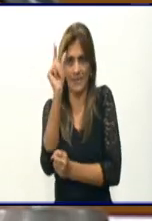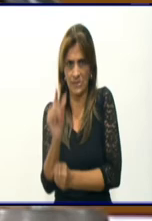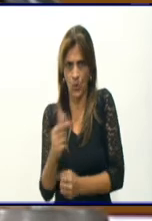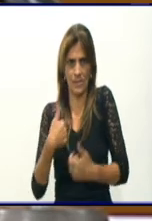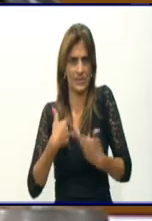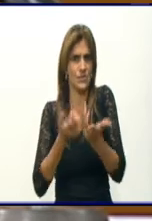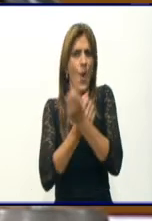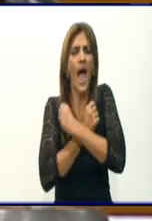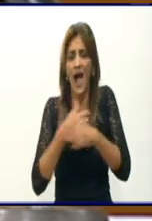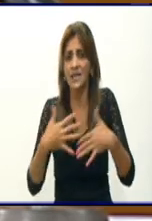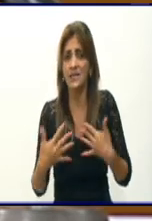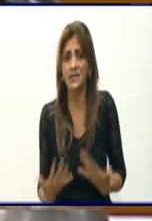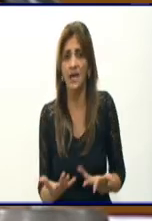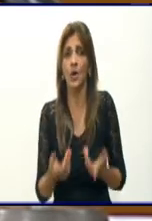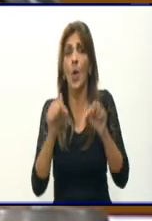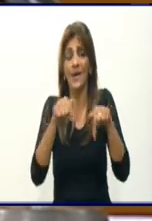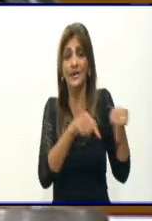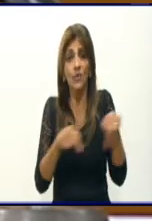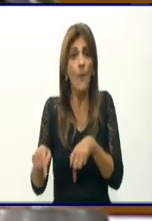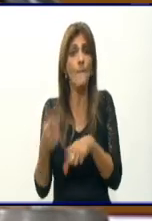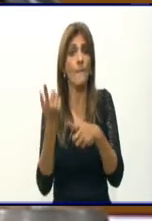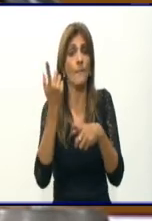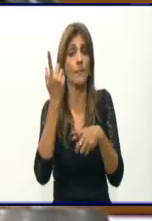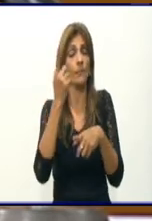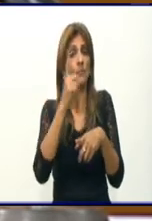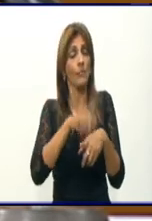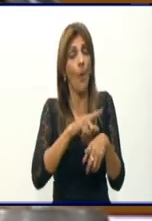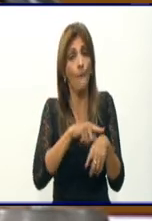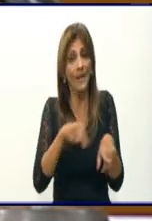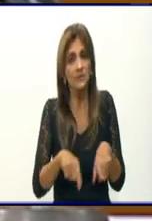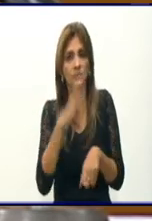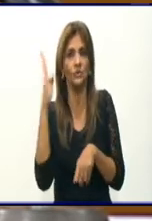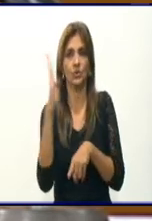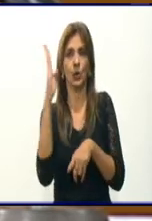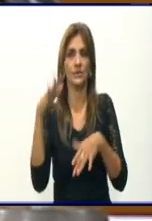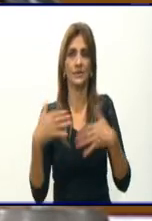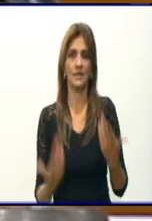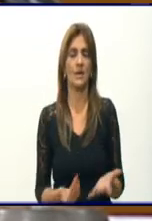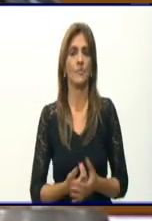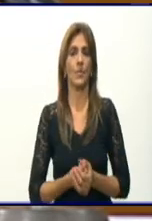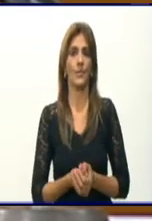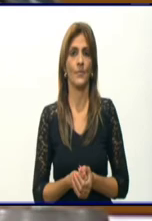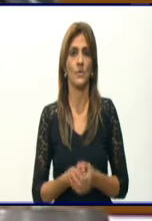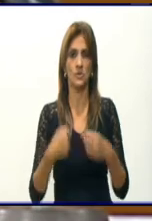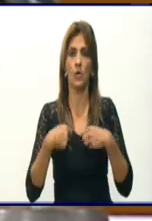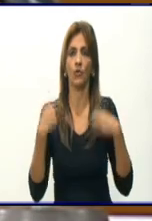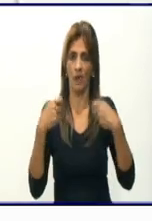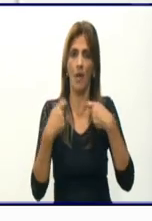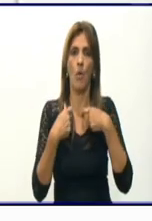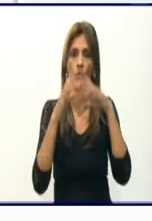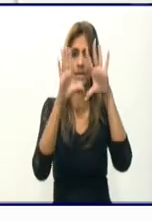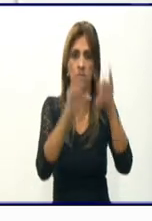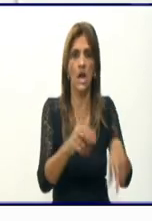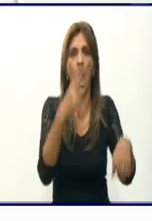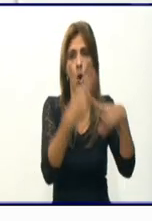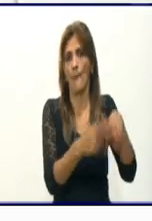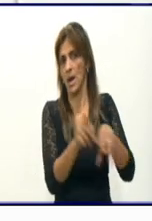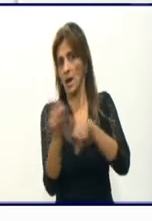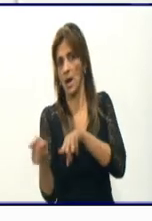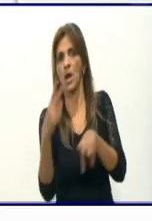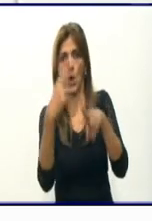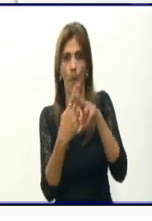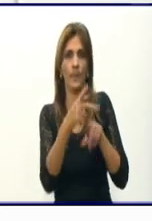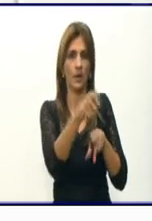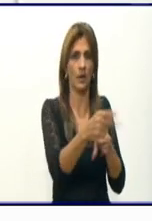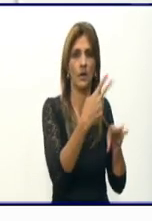si la quiero, en estos momentos como yo se lo demuestro es diciendo, declarando que es cierto que fue un contacto mío, que estoy hoy